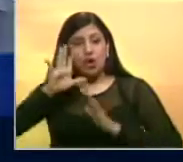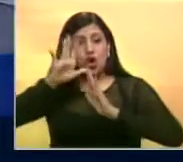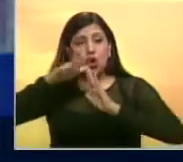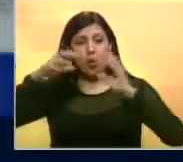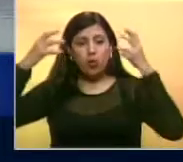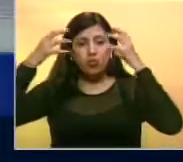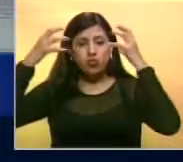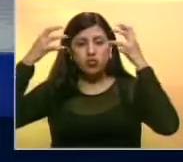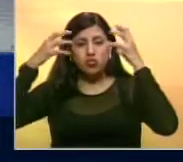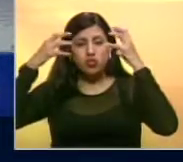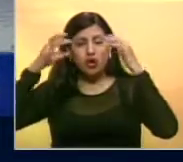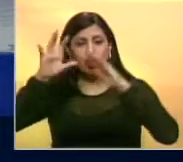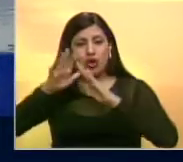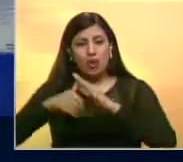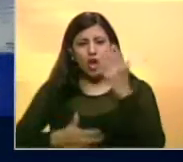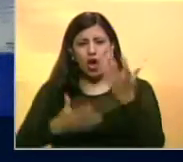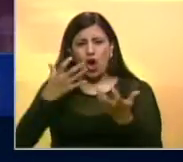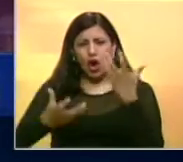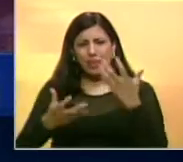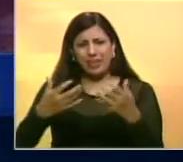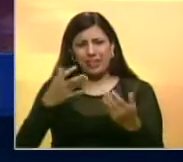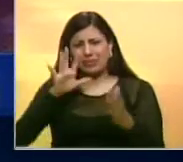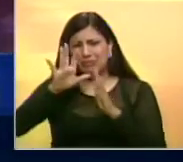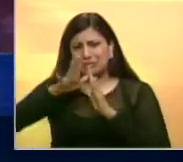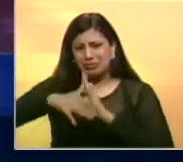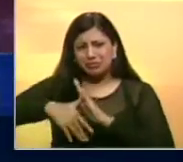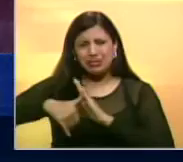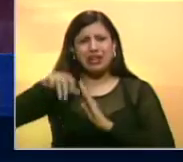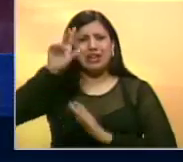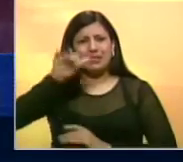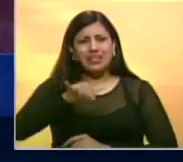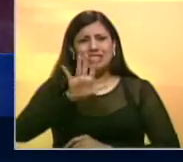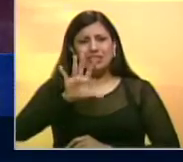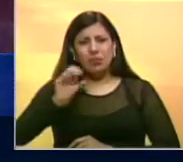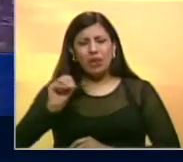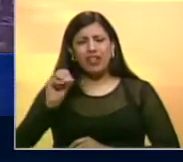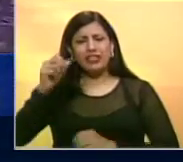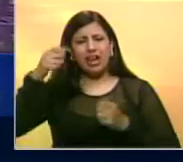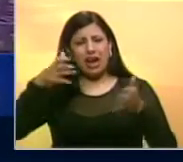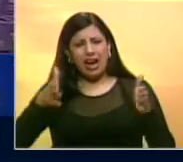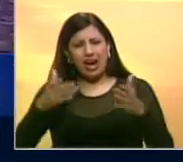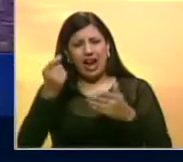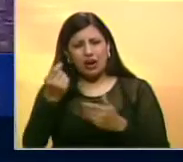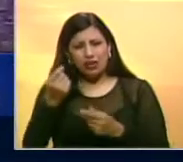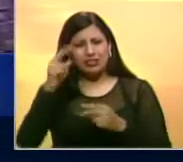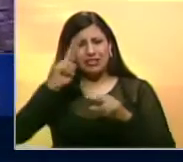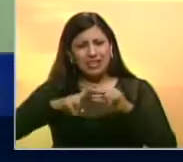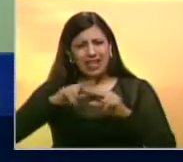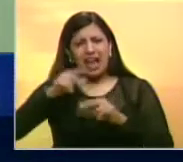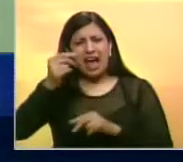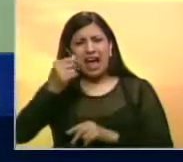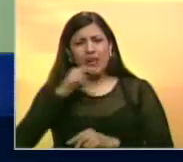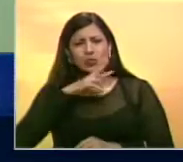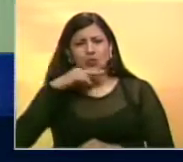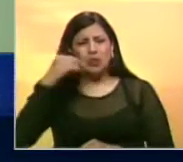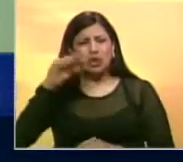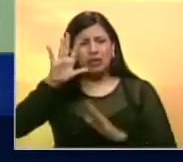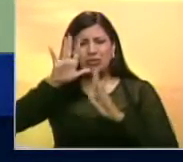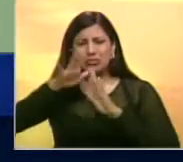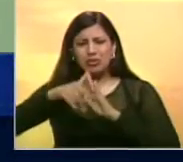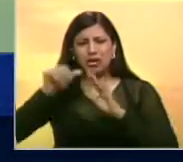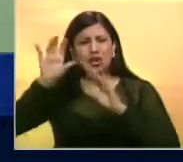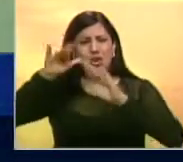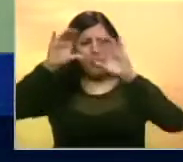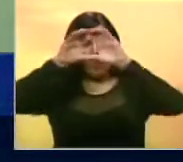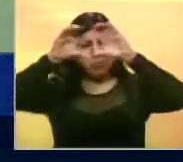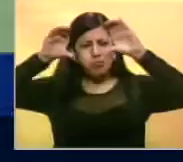acondicionados, implementos de la cocina industrial y al menos 50 bultos de arroz, caraotas y azúcar. Se llevaron la tubería